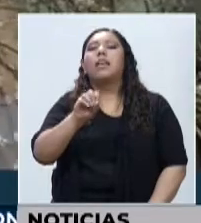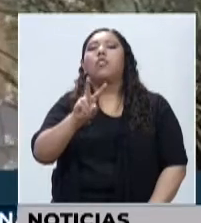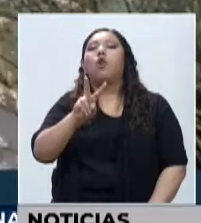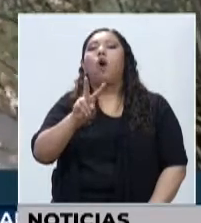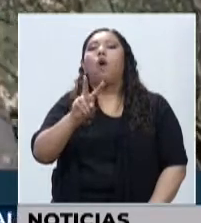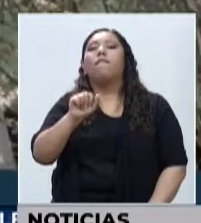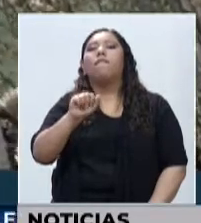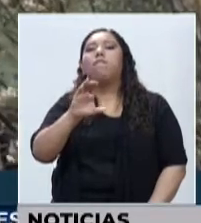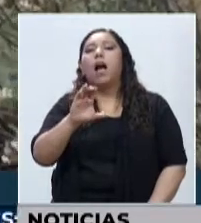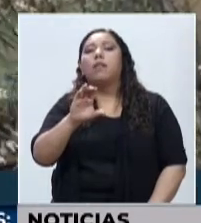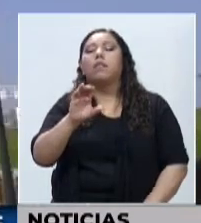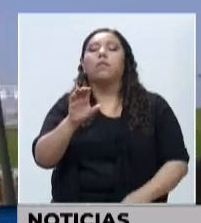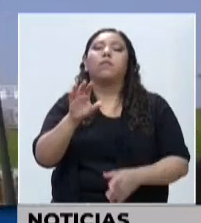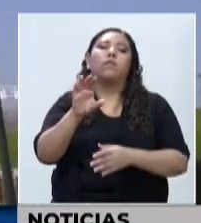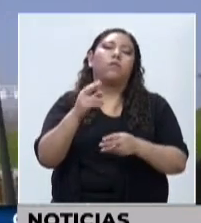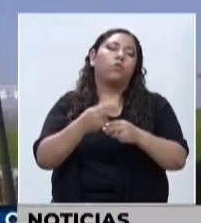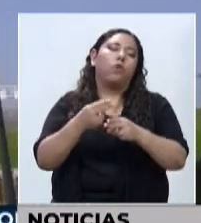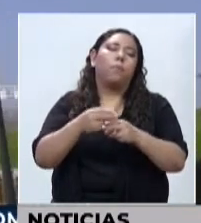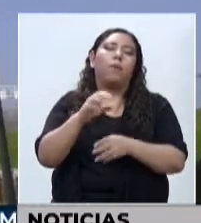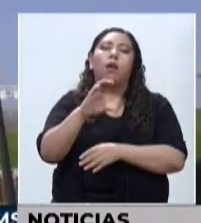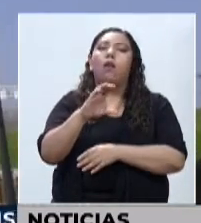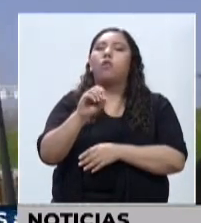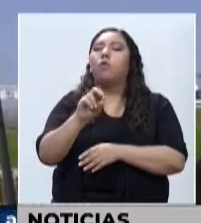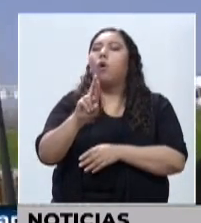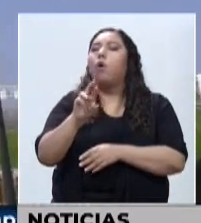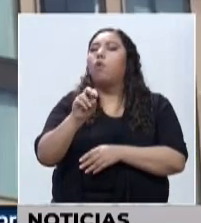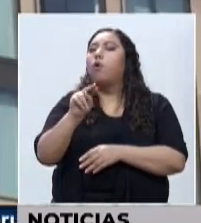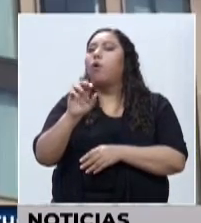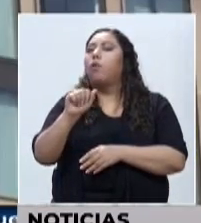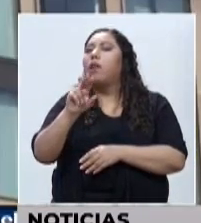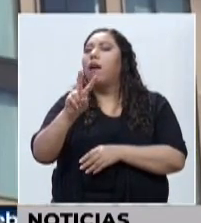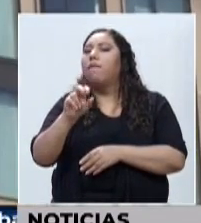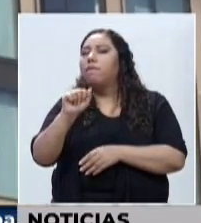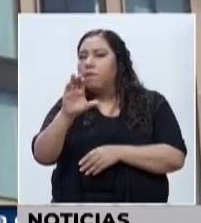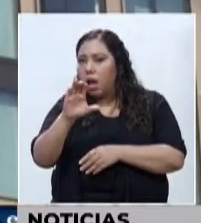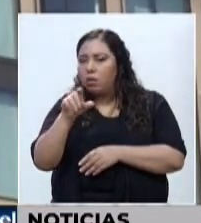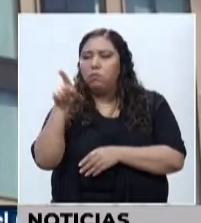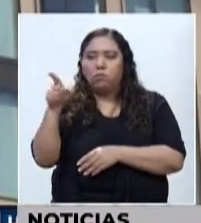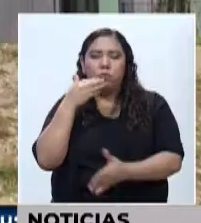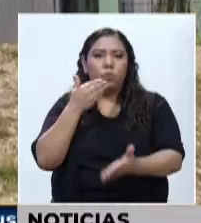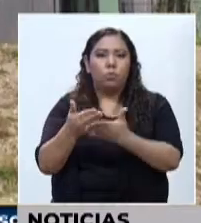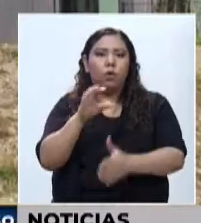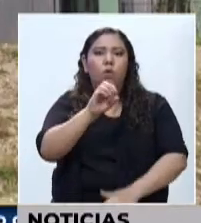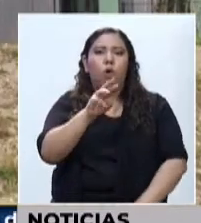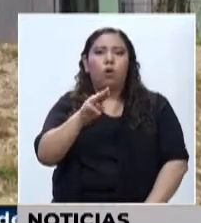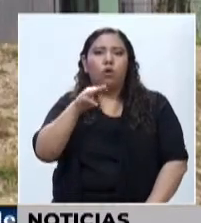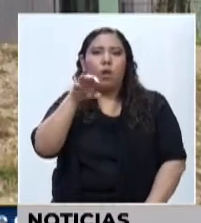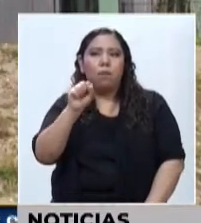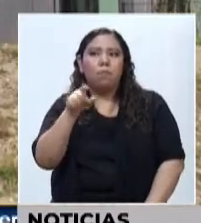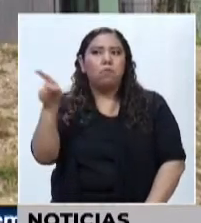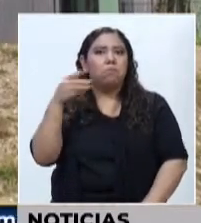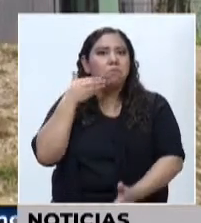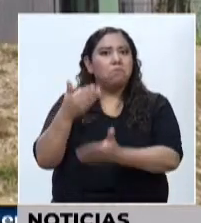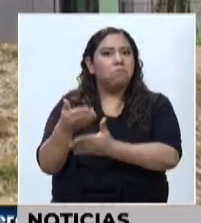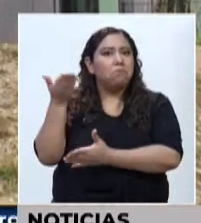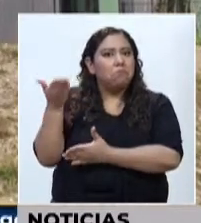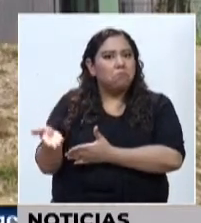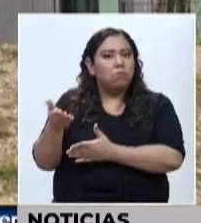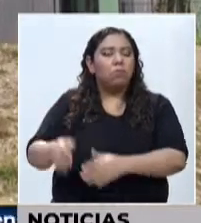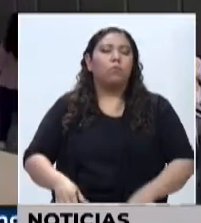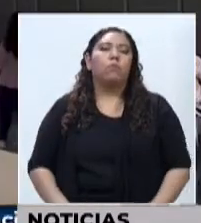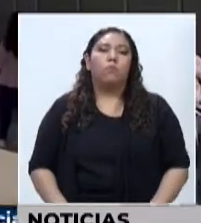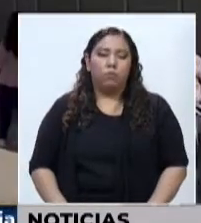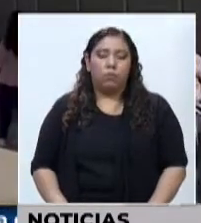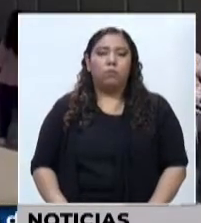estándares internacionales de seguridad, eficacia y fabricación, señaló la OMS en un comunicado. También menciona que sus